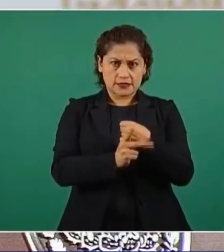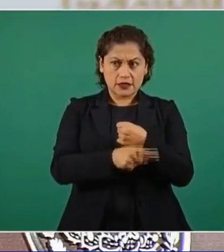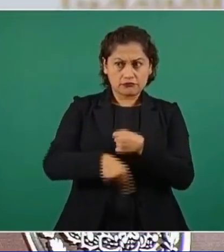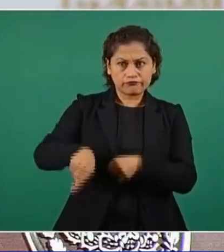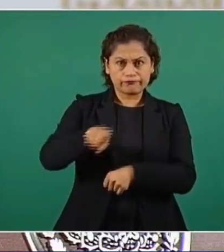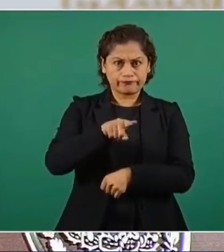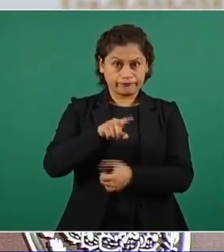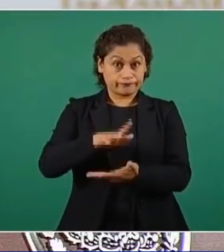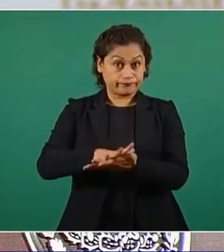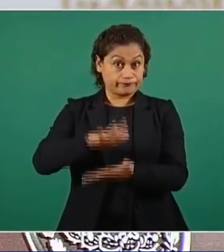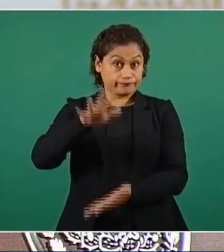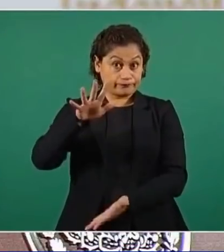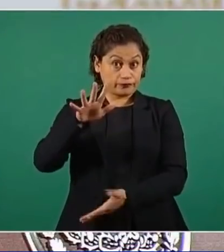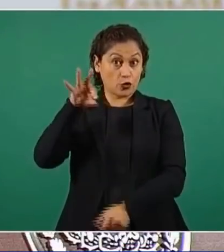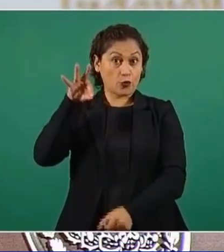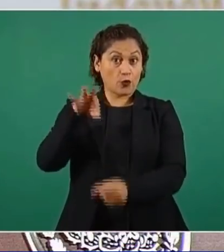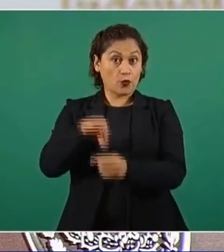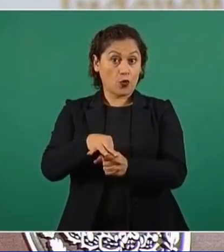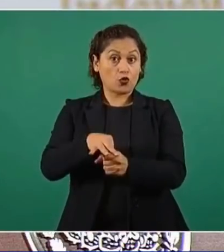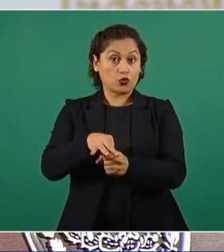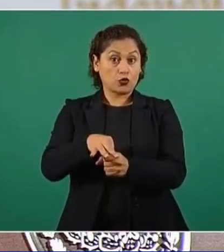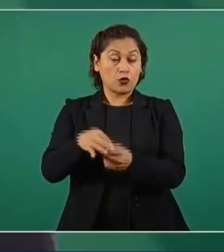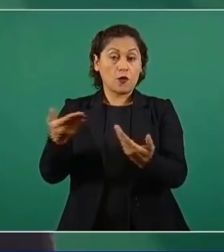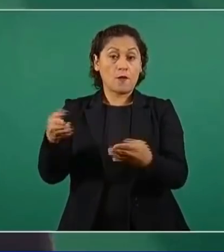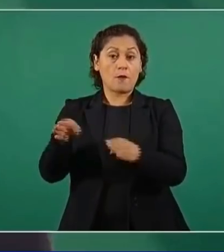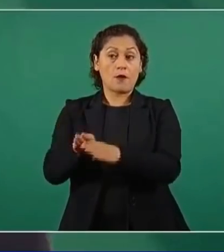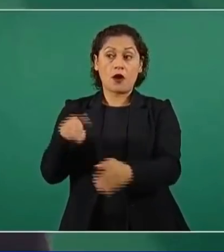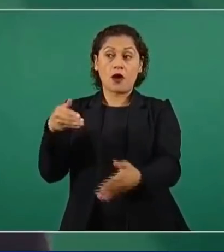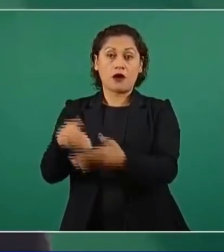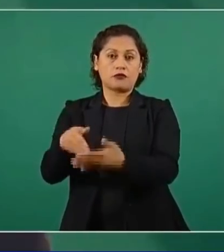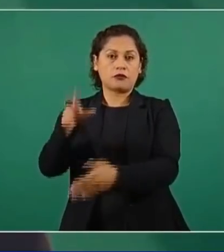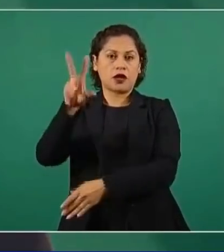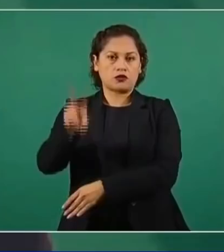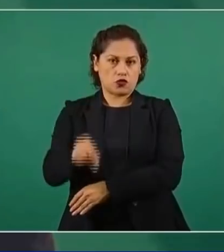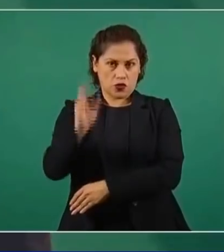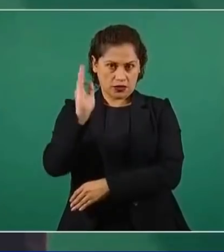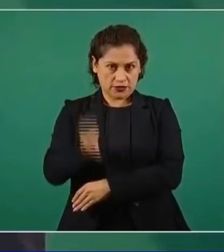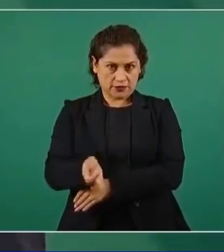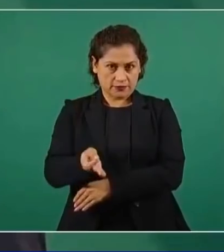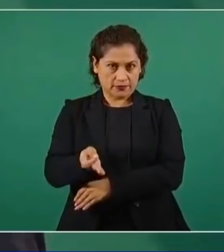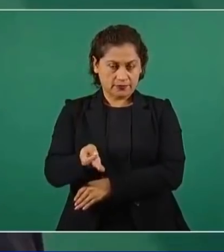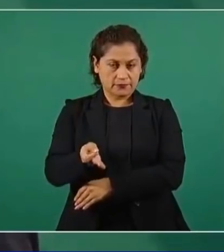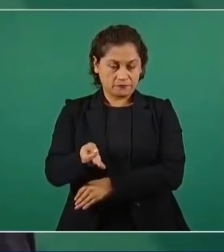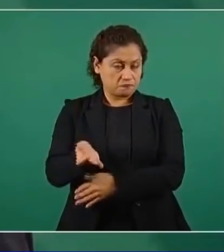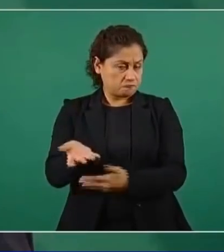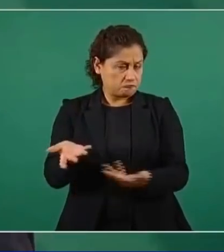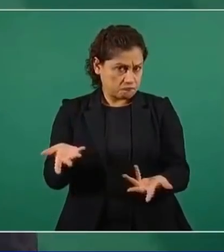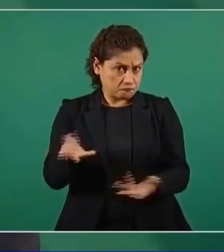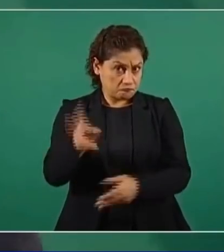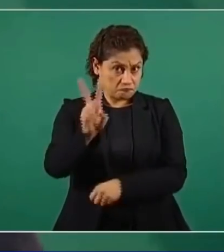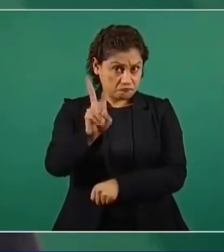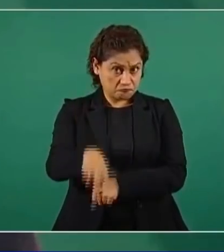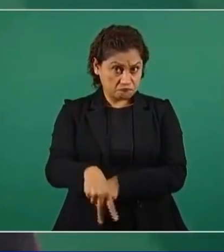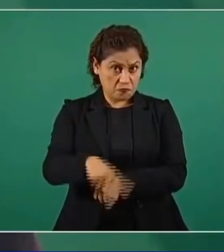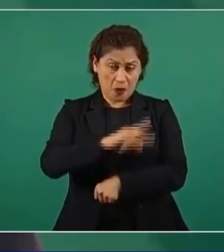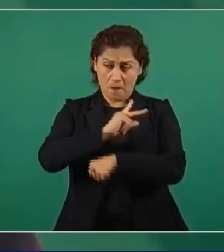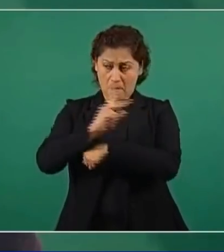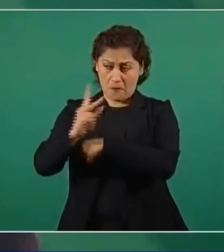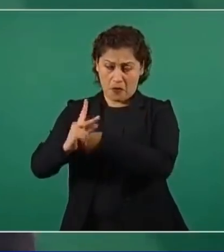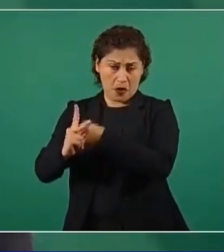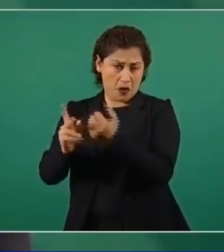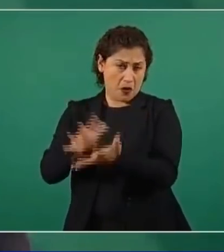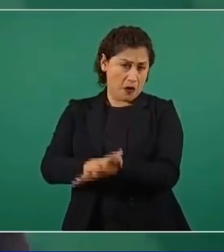en contra del bloqueo, pero una